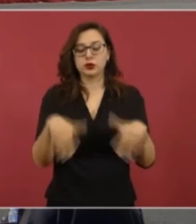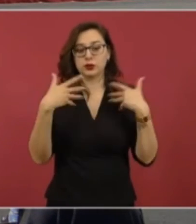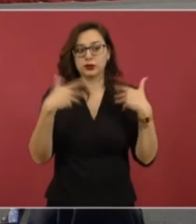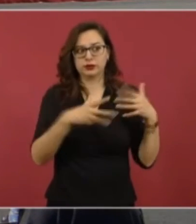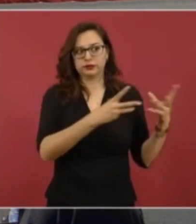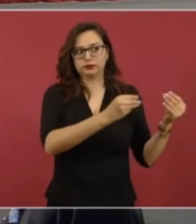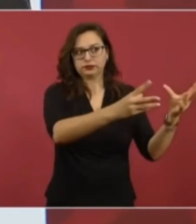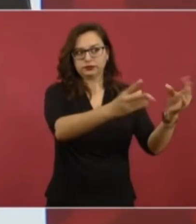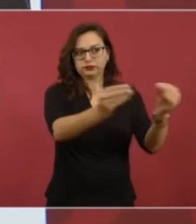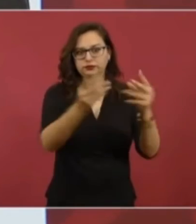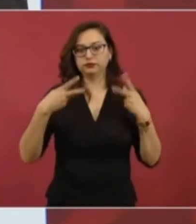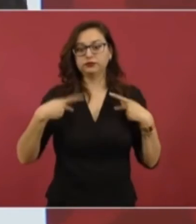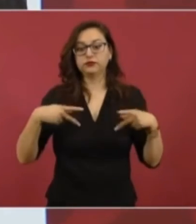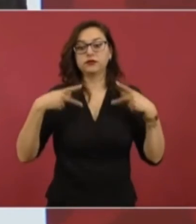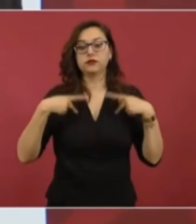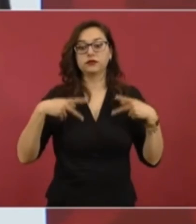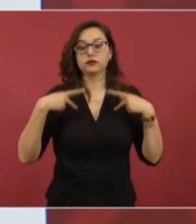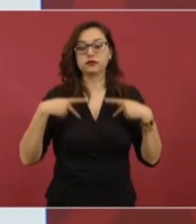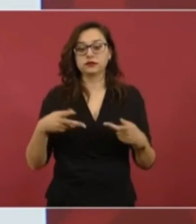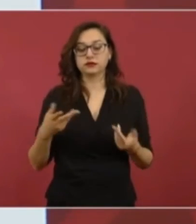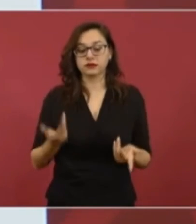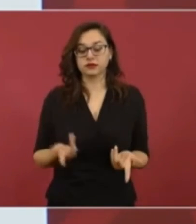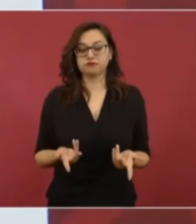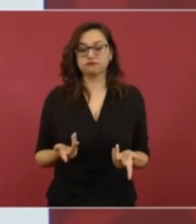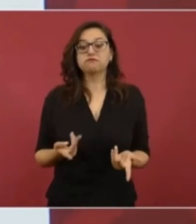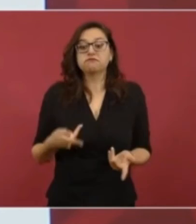antes ni siquiera se sabía.